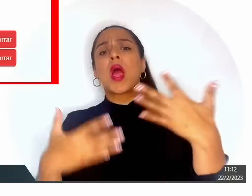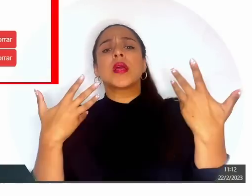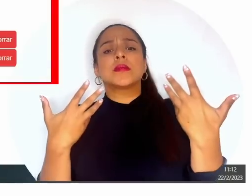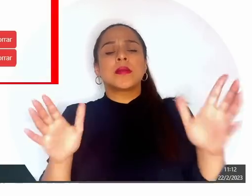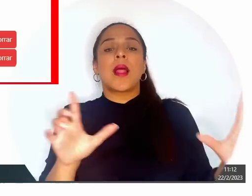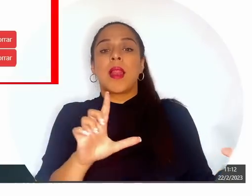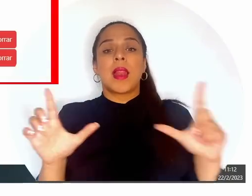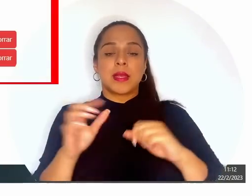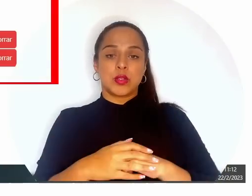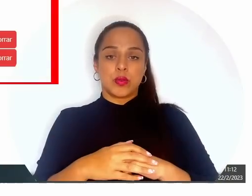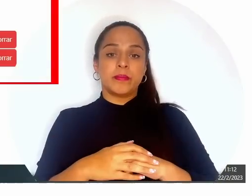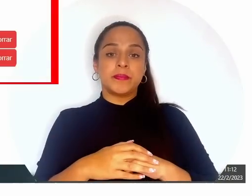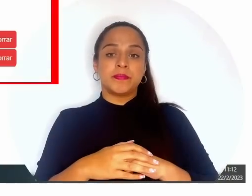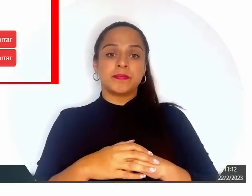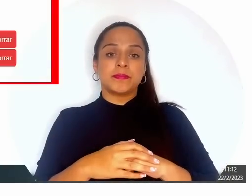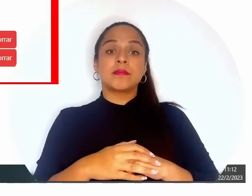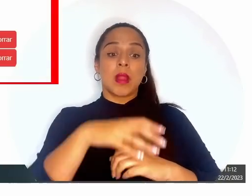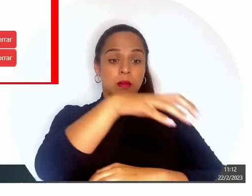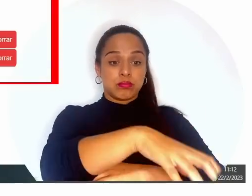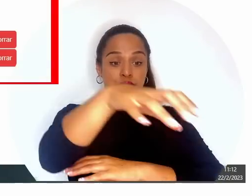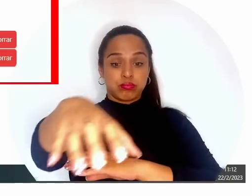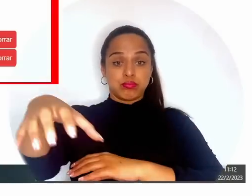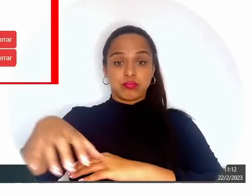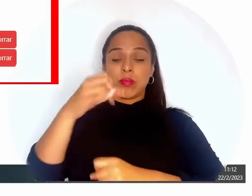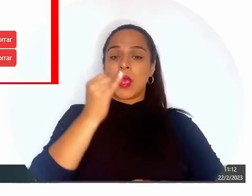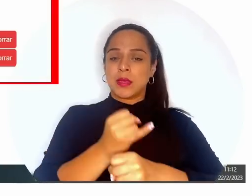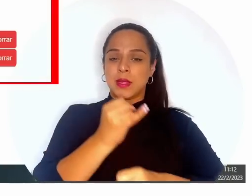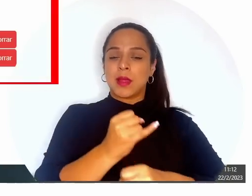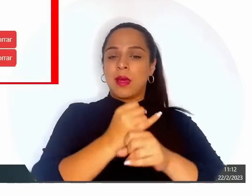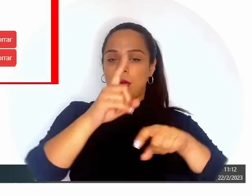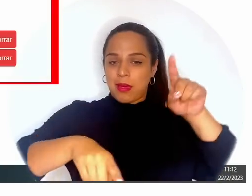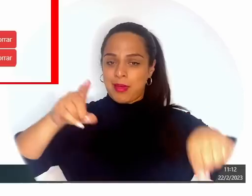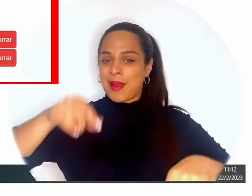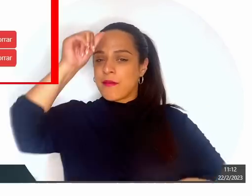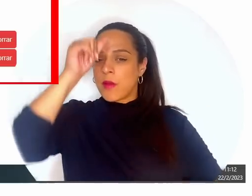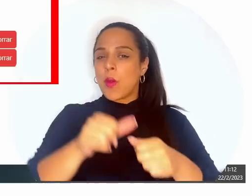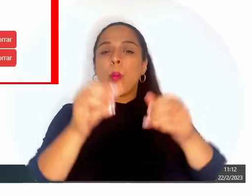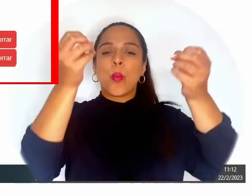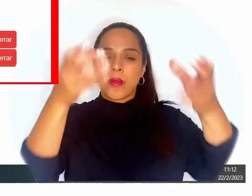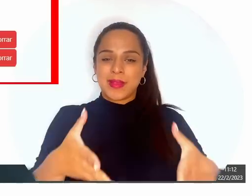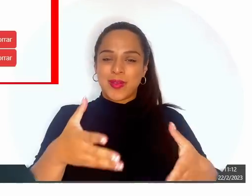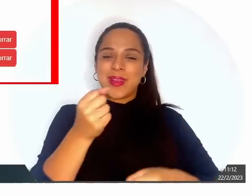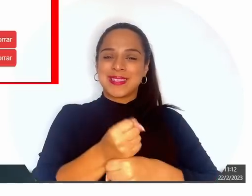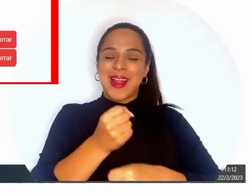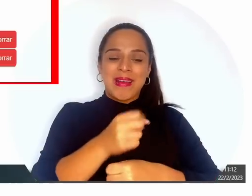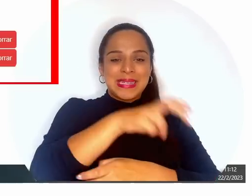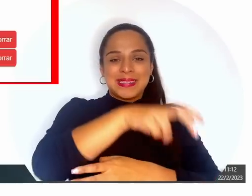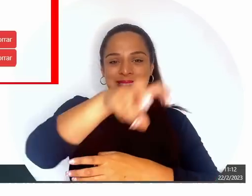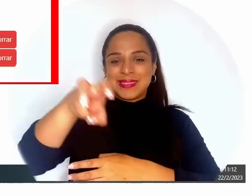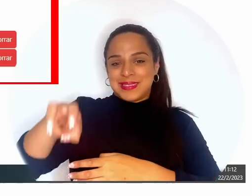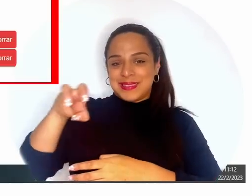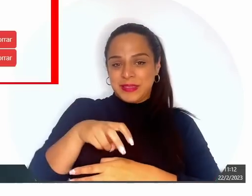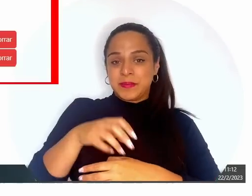Dependiendo de los centros educativos, porque recordemos que tenemos docentes que imparten materias en diferentes centros educativos. Entonces, me va a salir